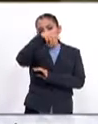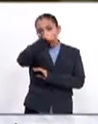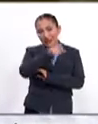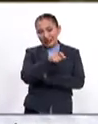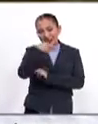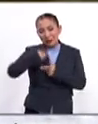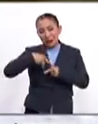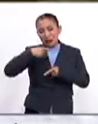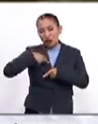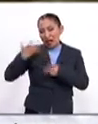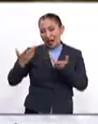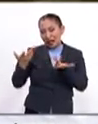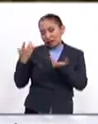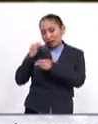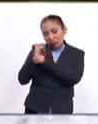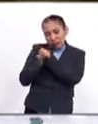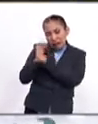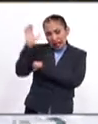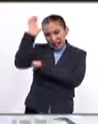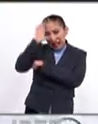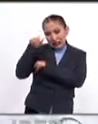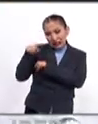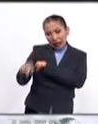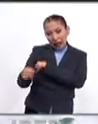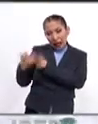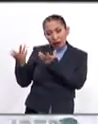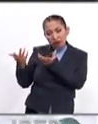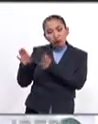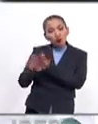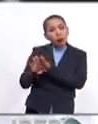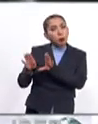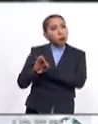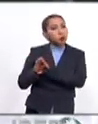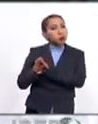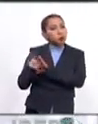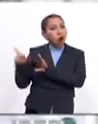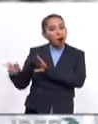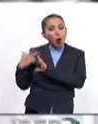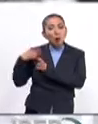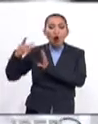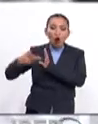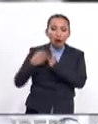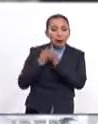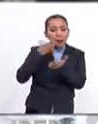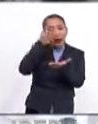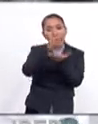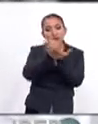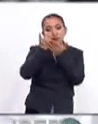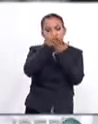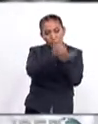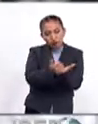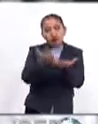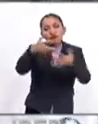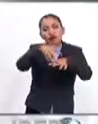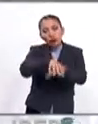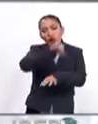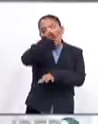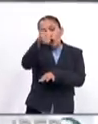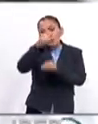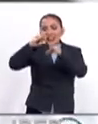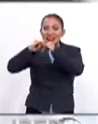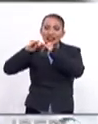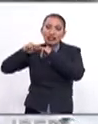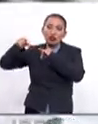se dedicaban a las ciencias, fueron de alguna manera remitidos, ayudados a integrarse a otras